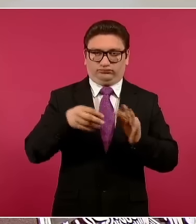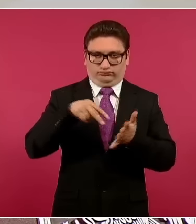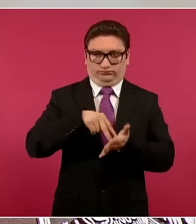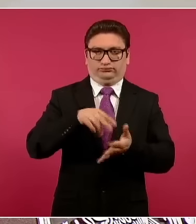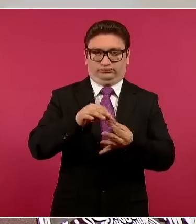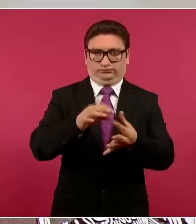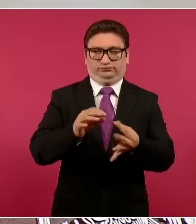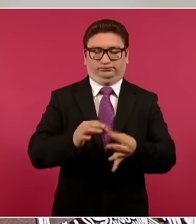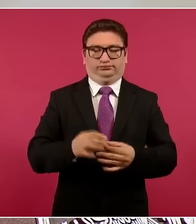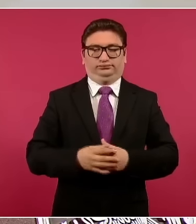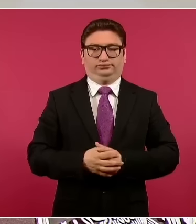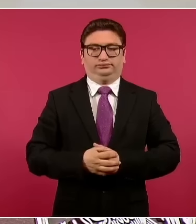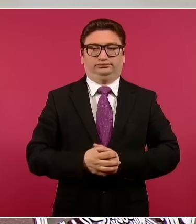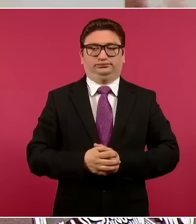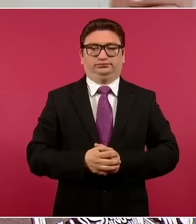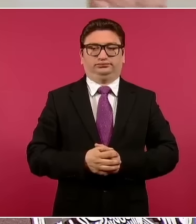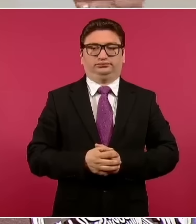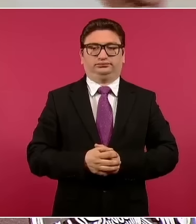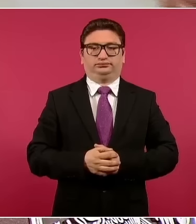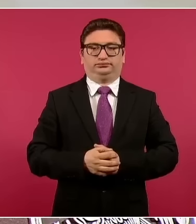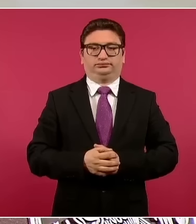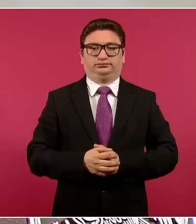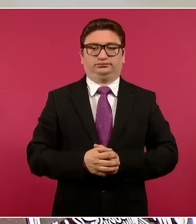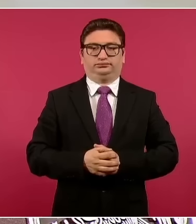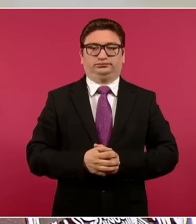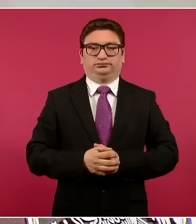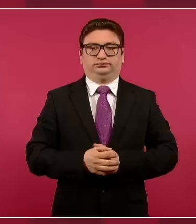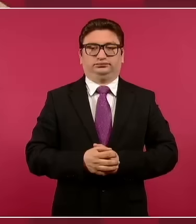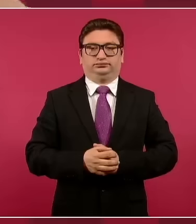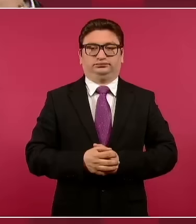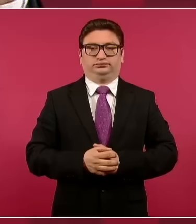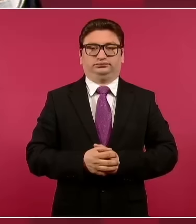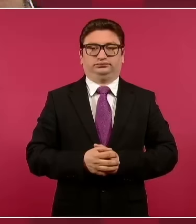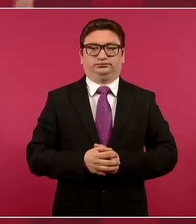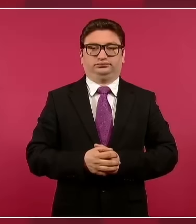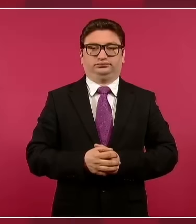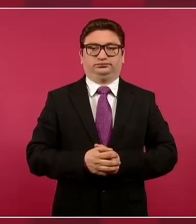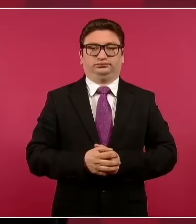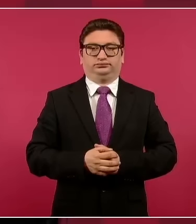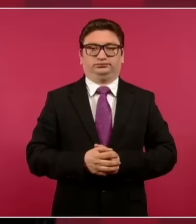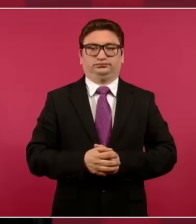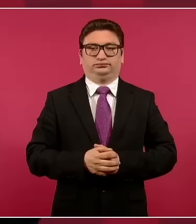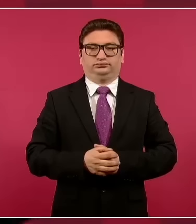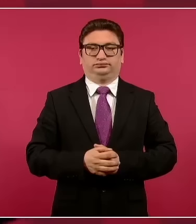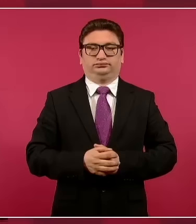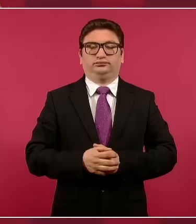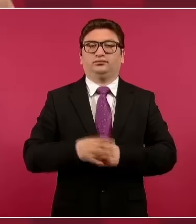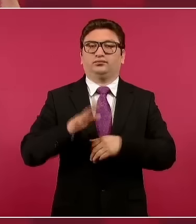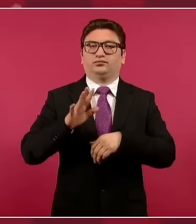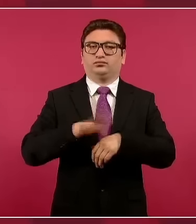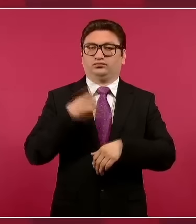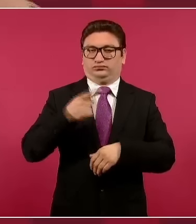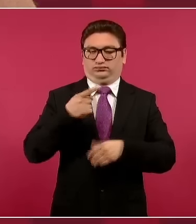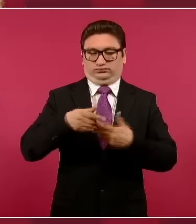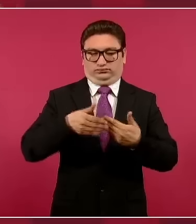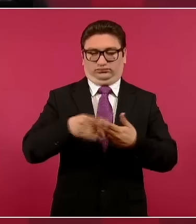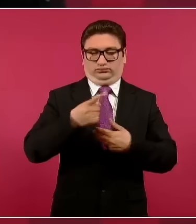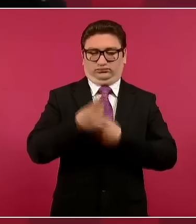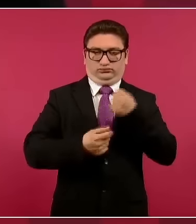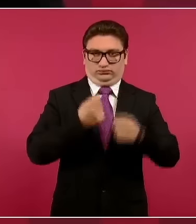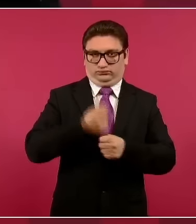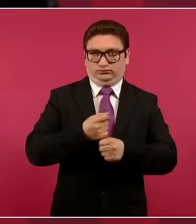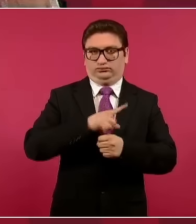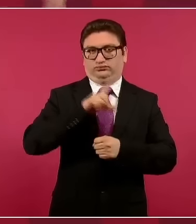porque ya no es sólo el año que viene y el 24,